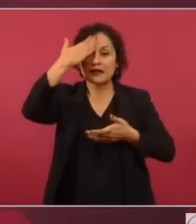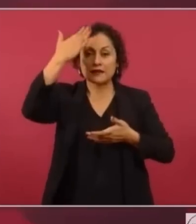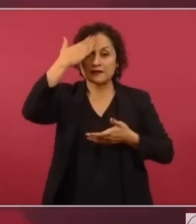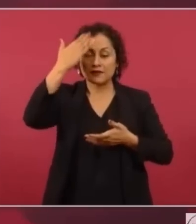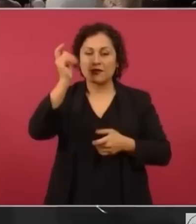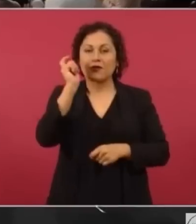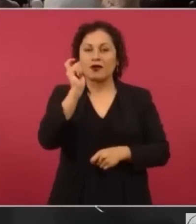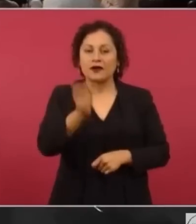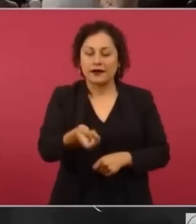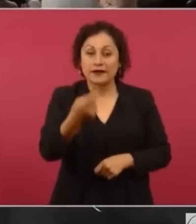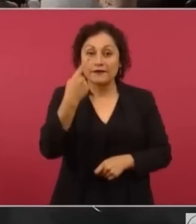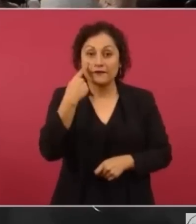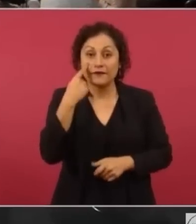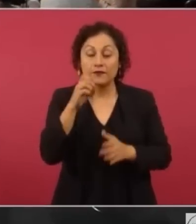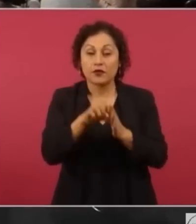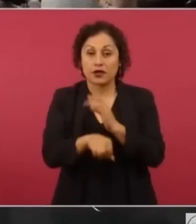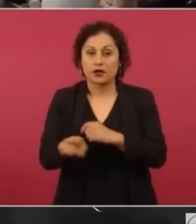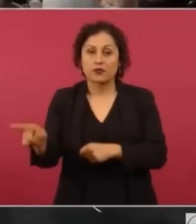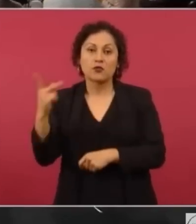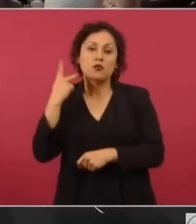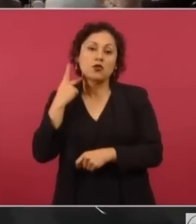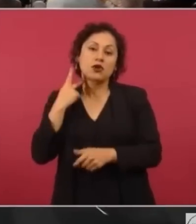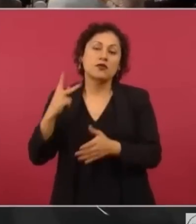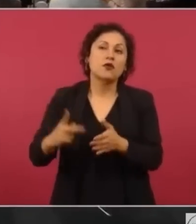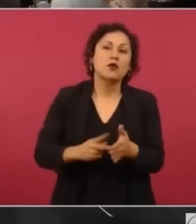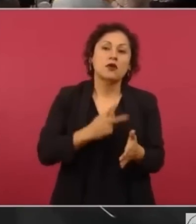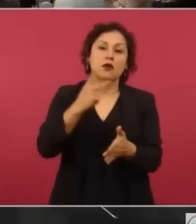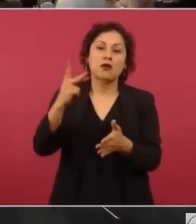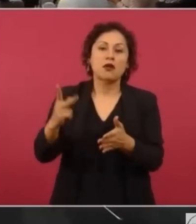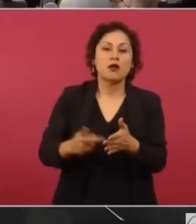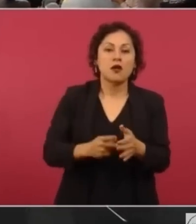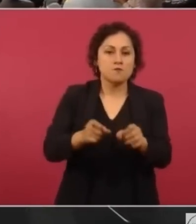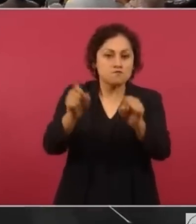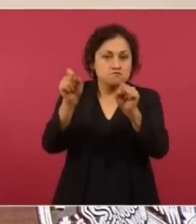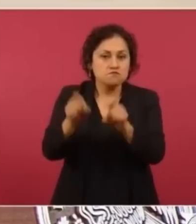y el dirigente político sí.